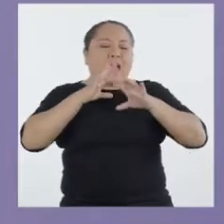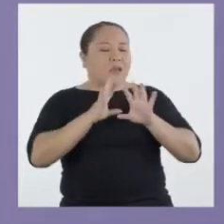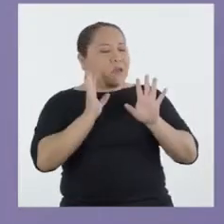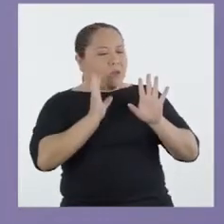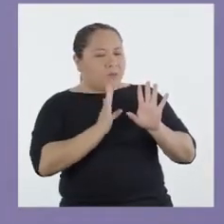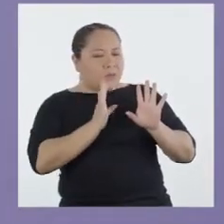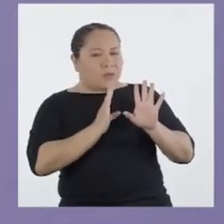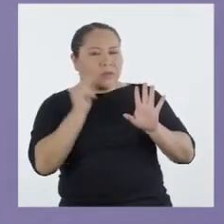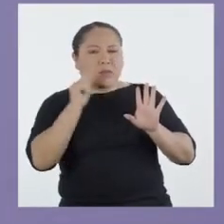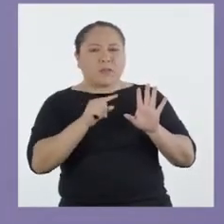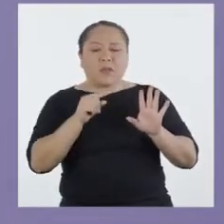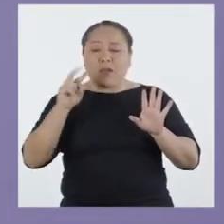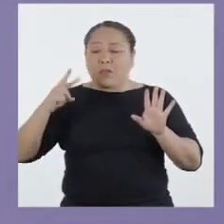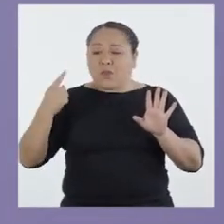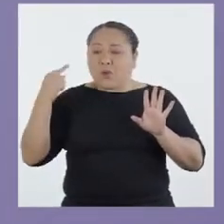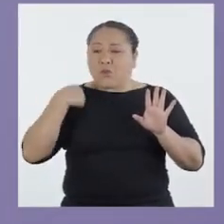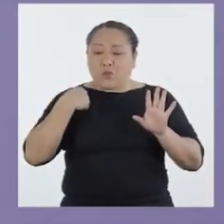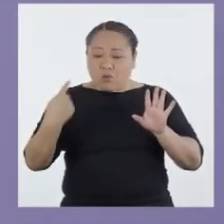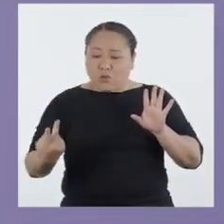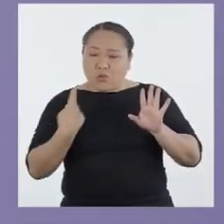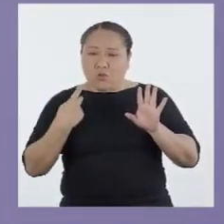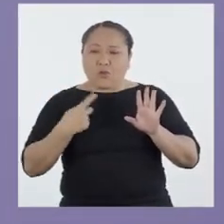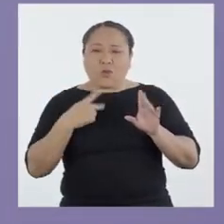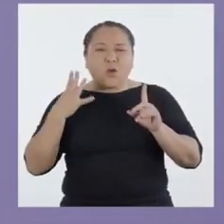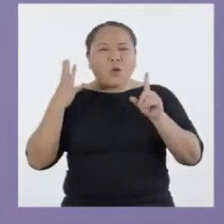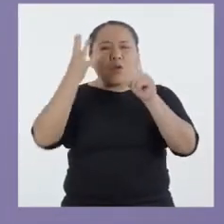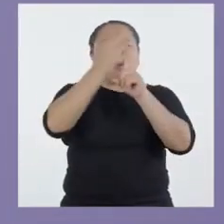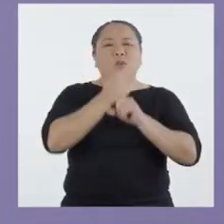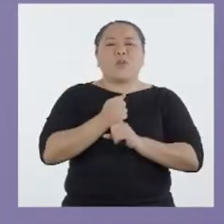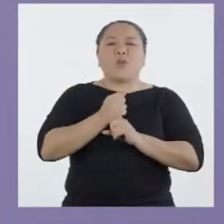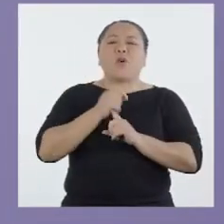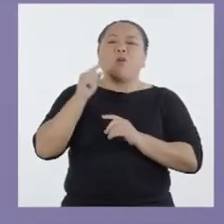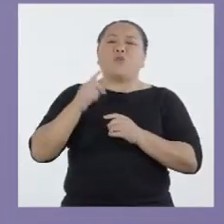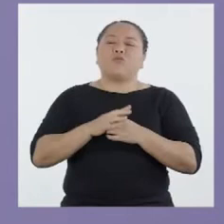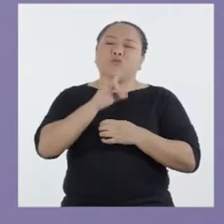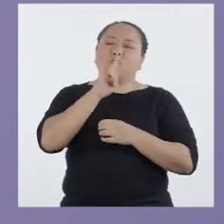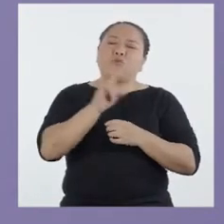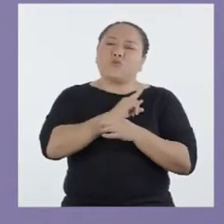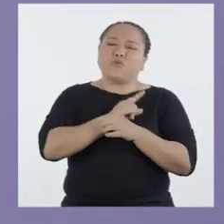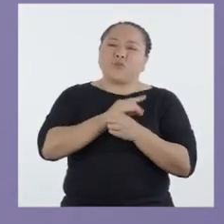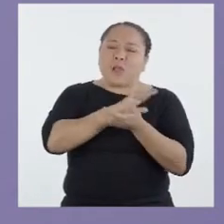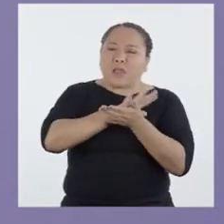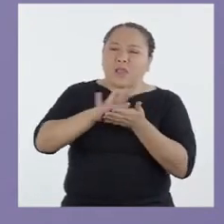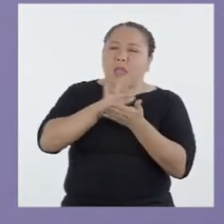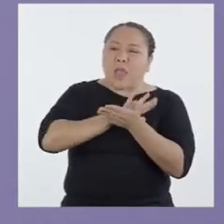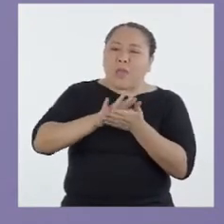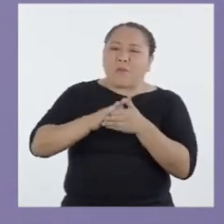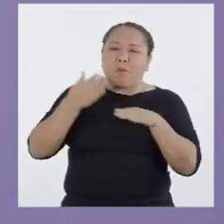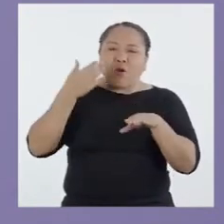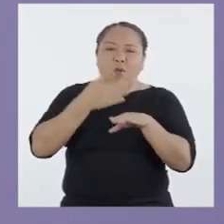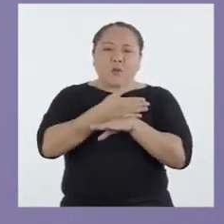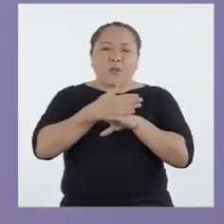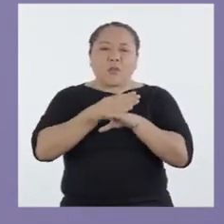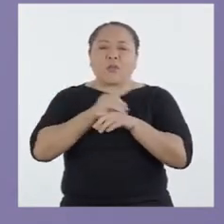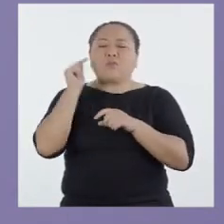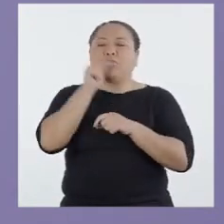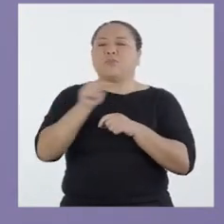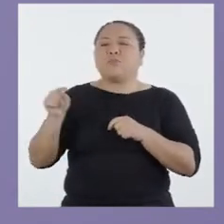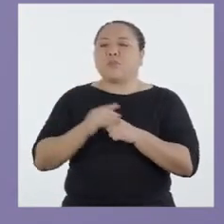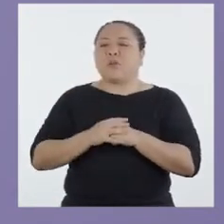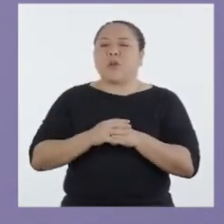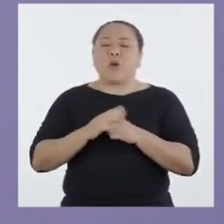A ver, segundo y yo les vamos a contar cómo se logra un consumo limpio de leña y carbón vegetal a través de una